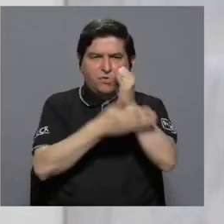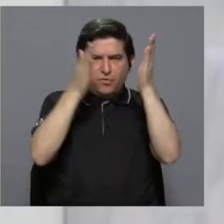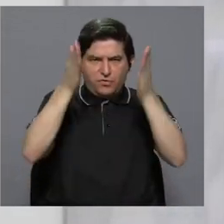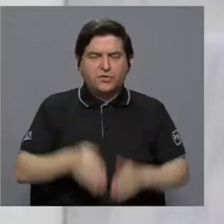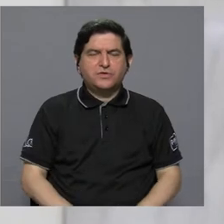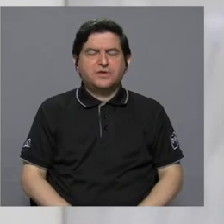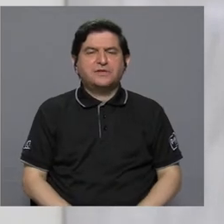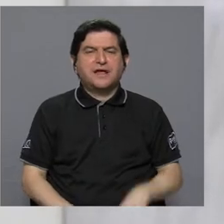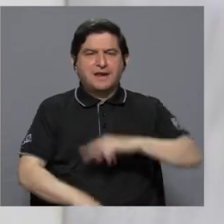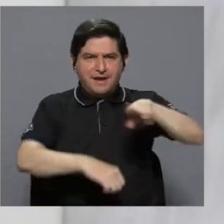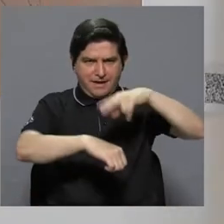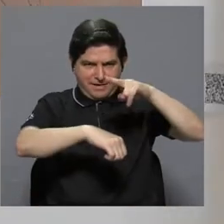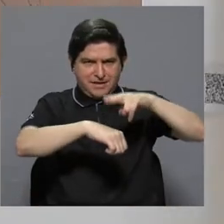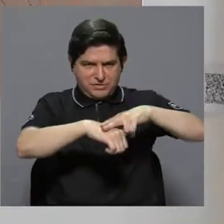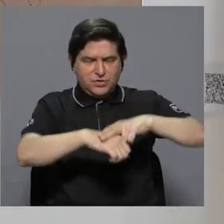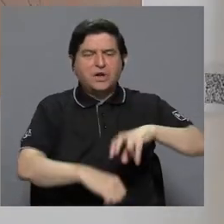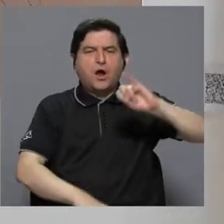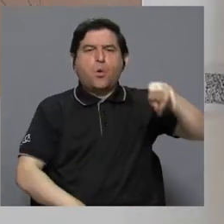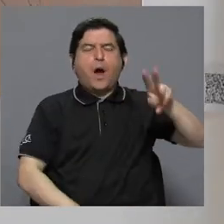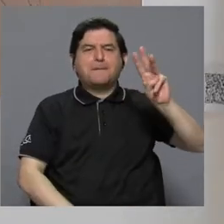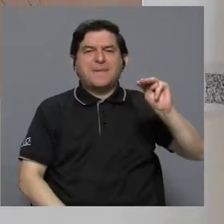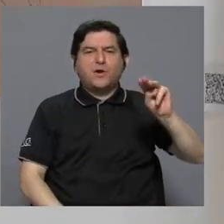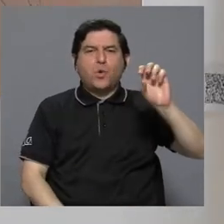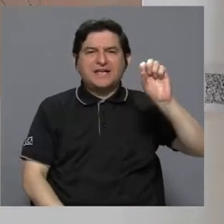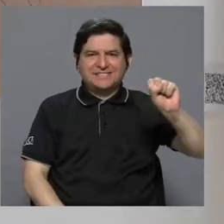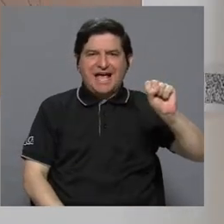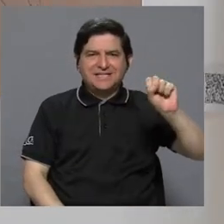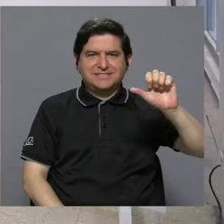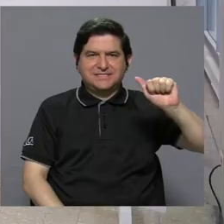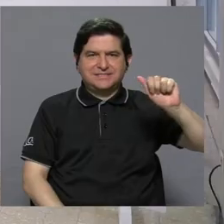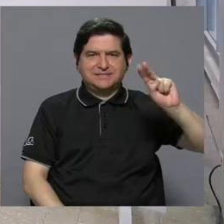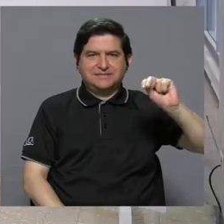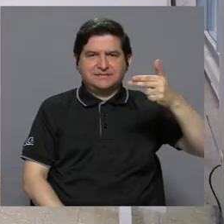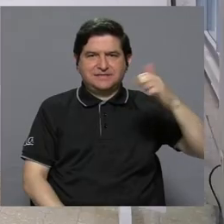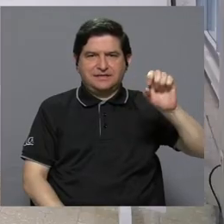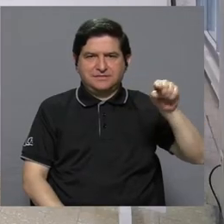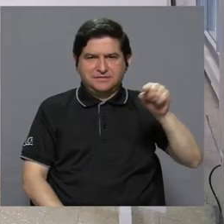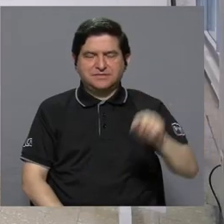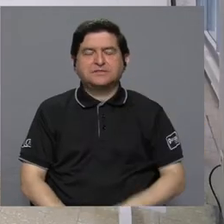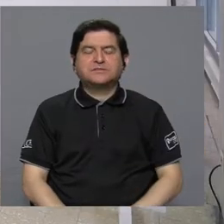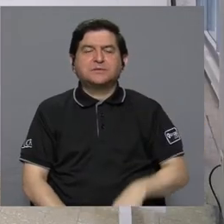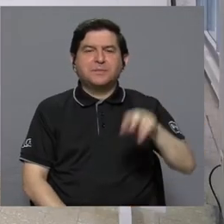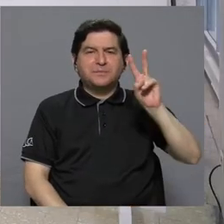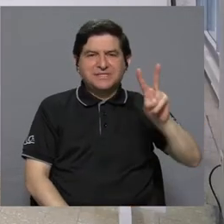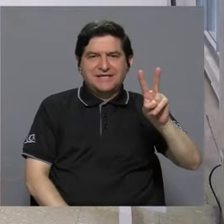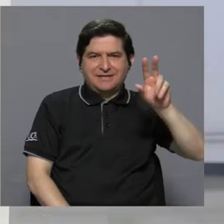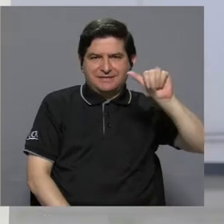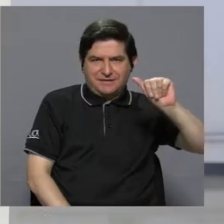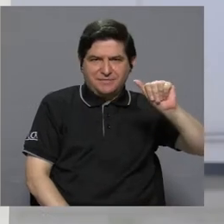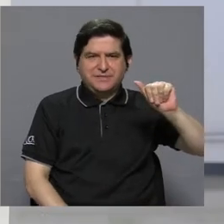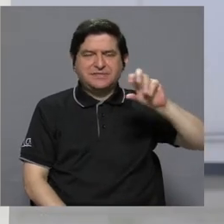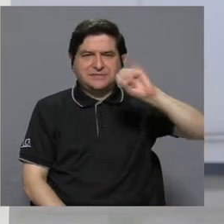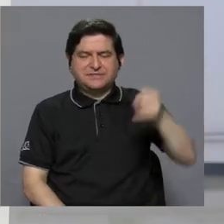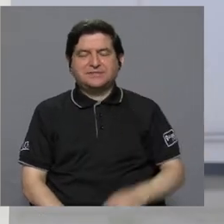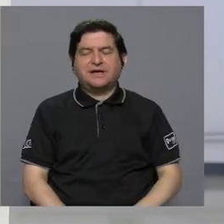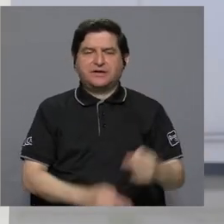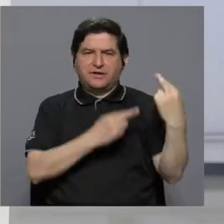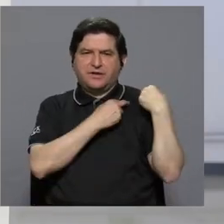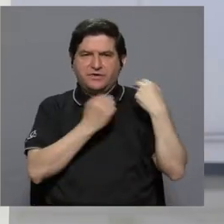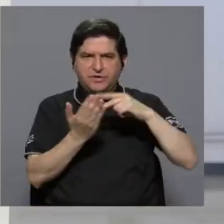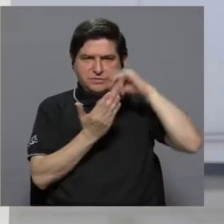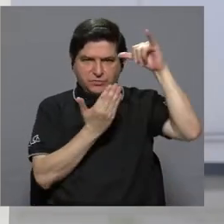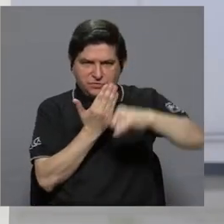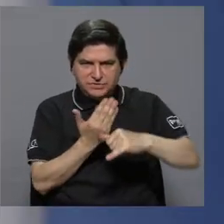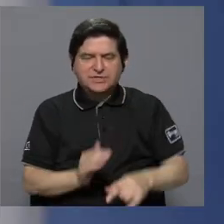e ilustrador nacional Juan Manuel Sánchez. Vicente Alpizar Jiménez, encargado del proyecto